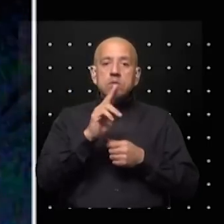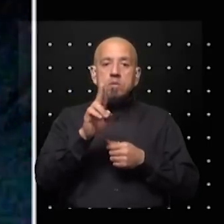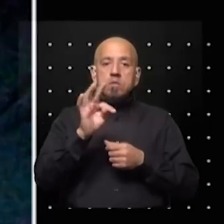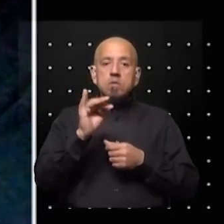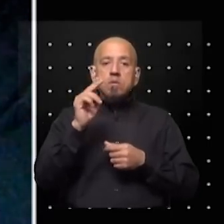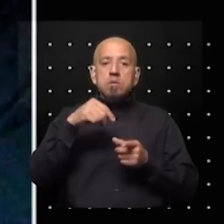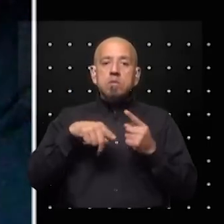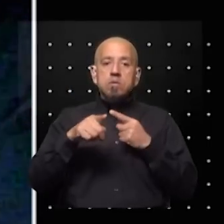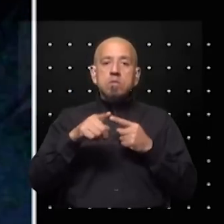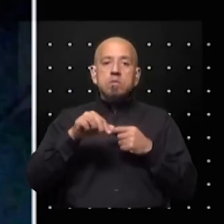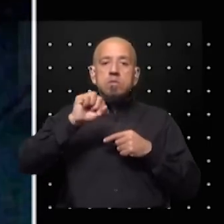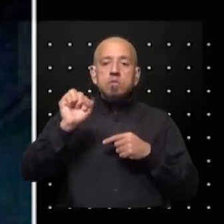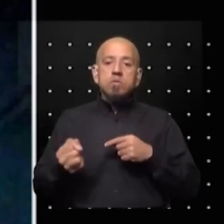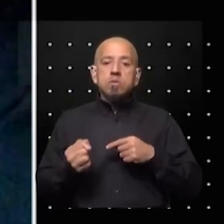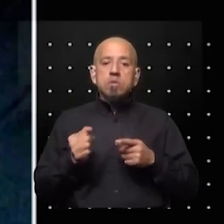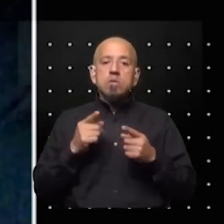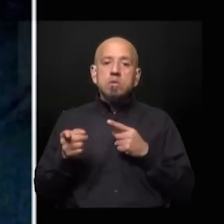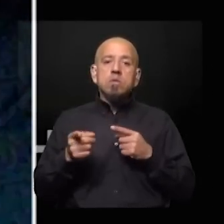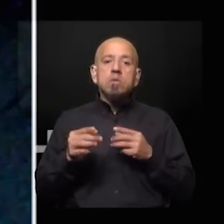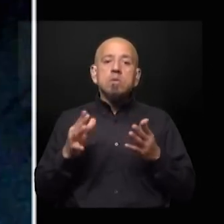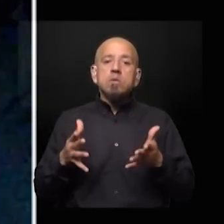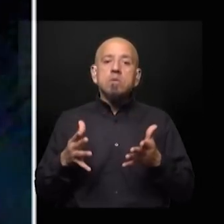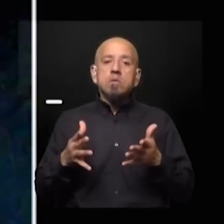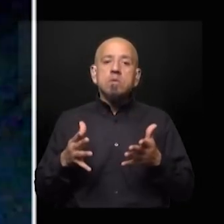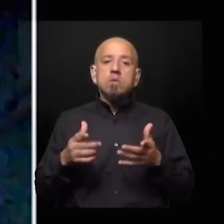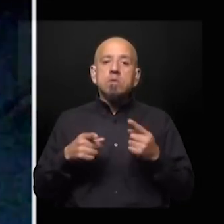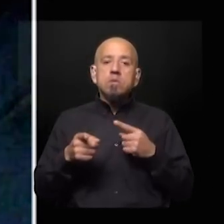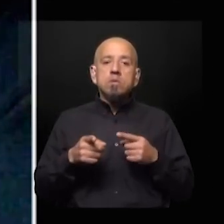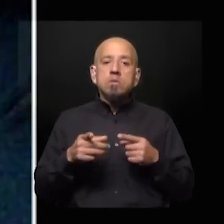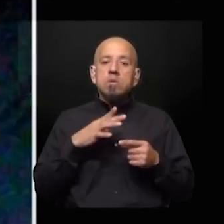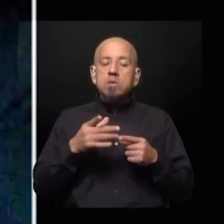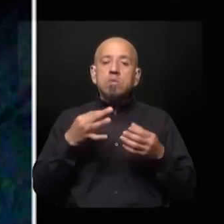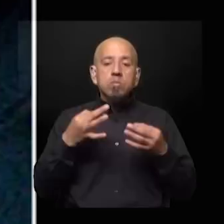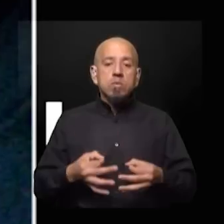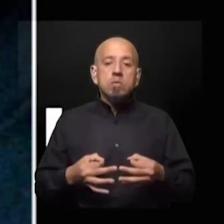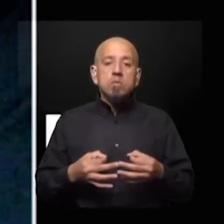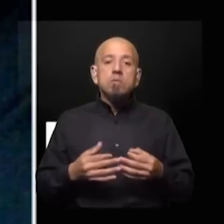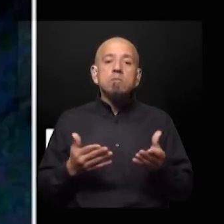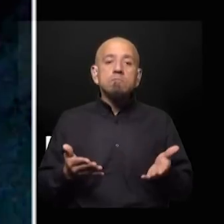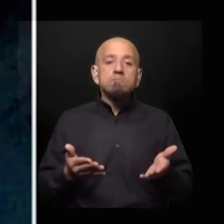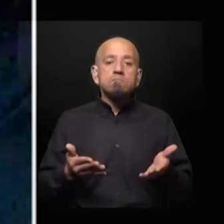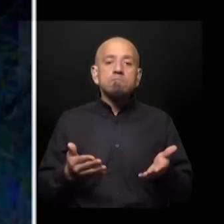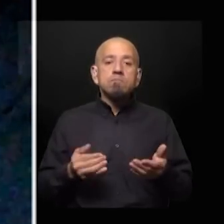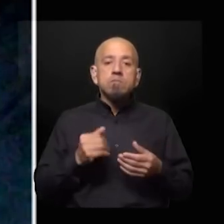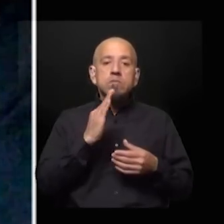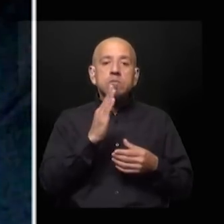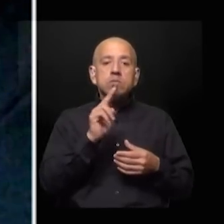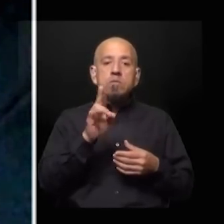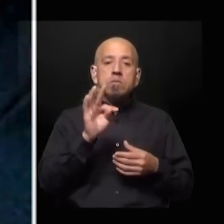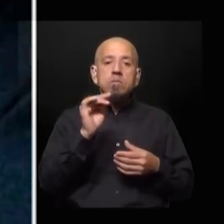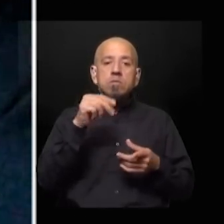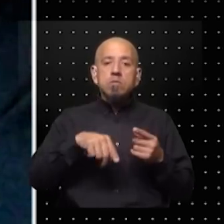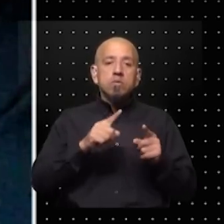visitar Johannesburgo o visitar Sudáfrica seguramente tendrían que acabar cumpliendo esa orden así que yo creo que Putin no acabará visitando